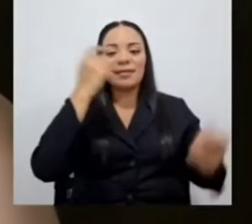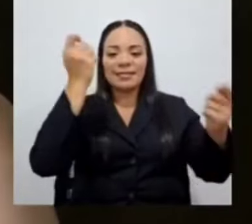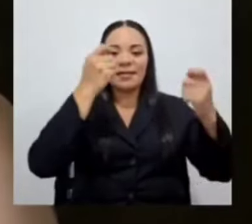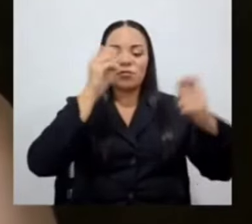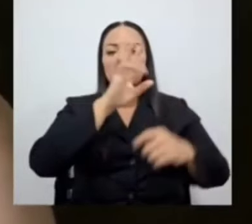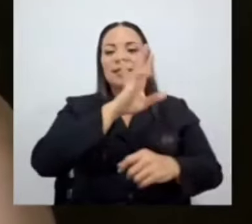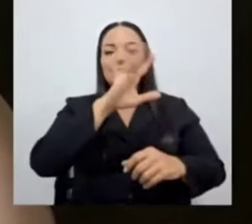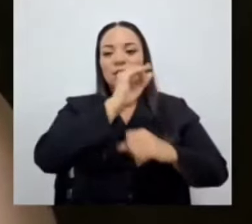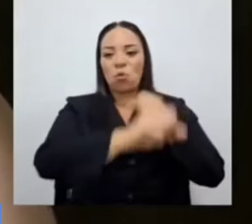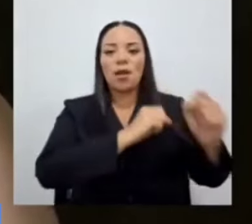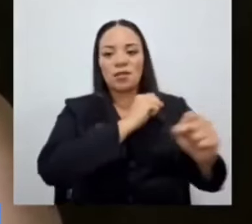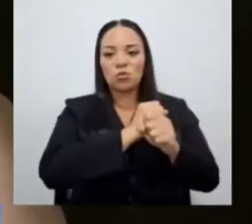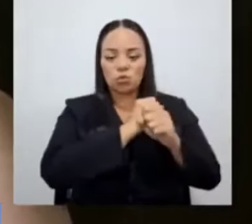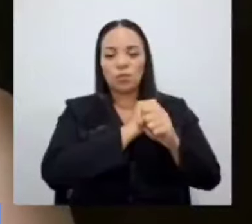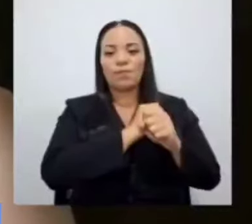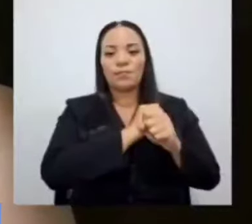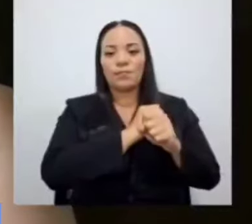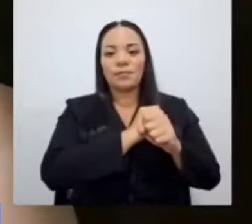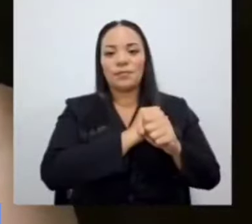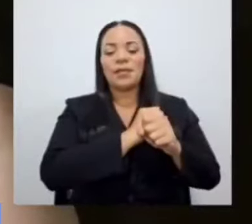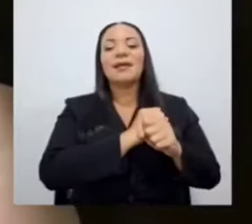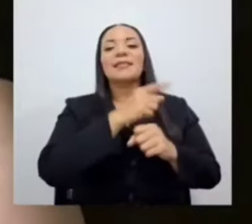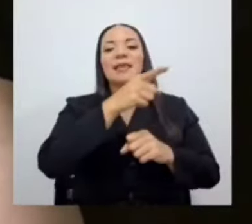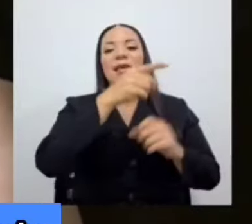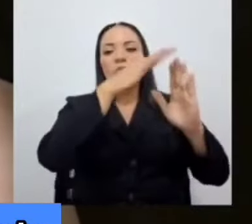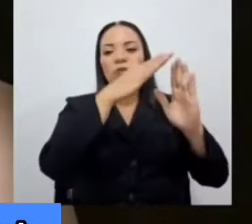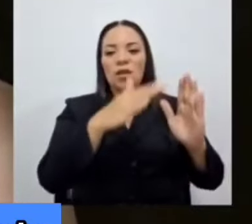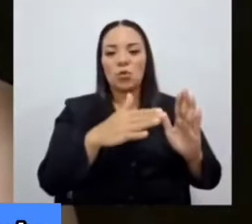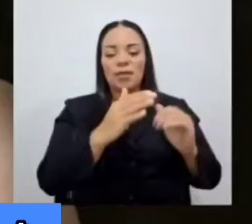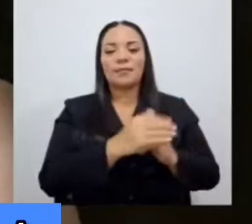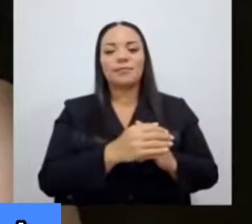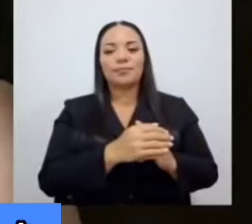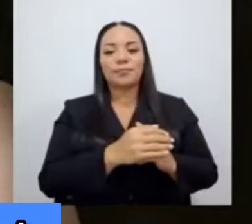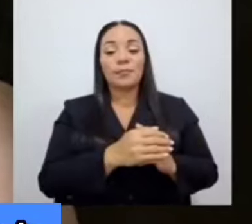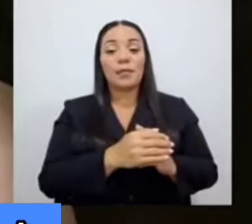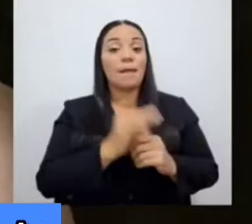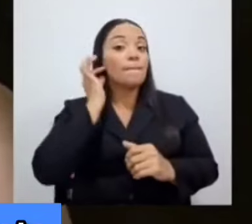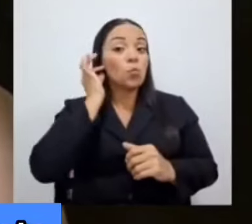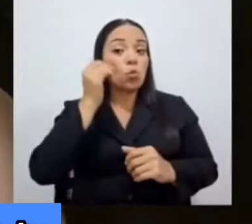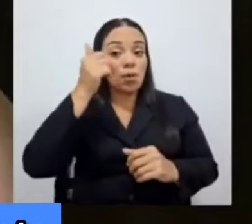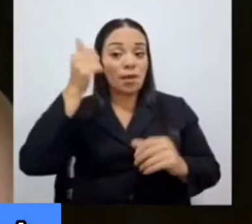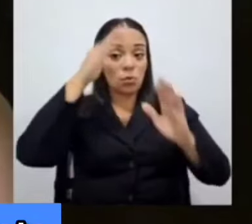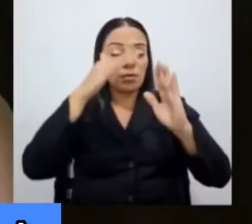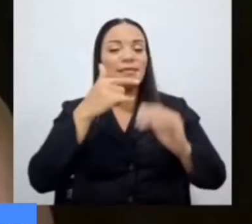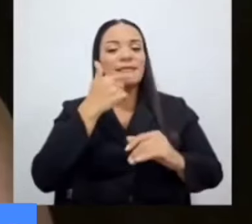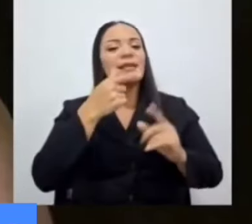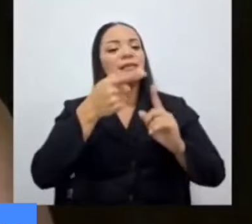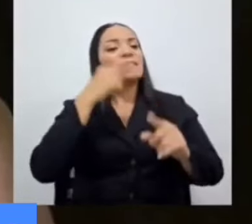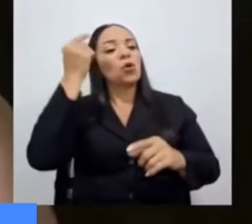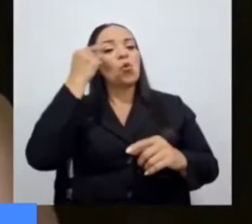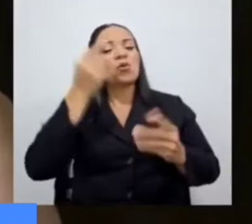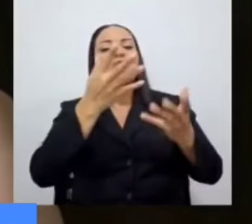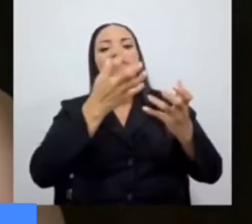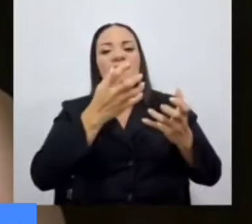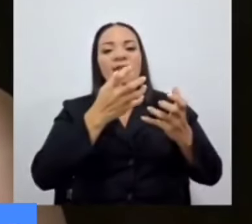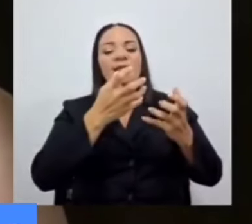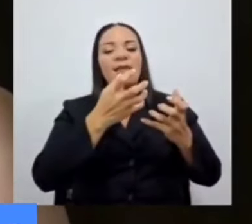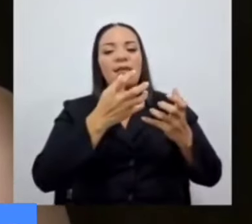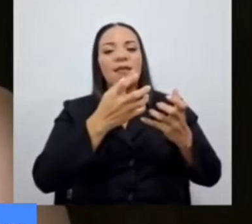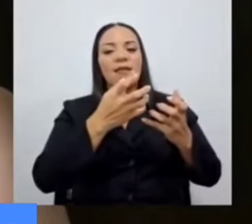75 años de aniversario de la Contraloría. Ella indicó que desde el gobierno se intenta socavar la